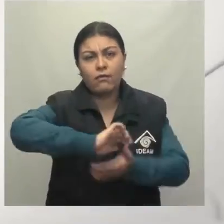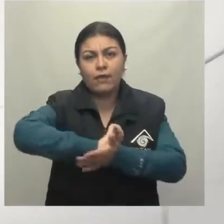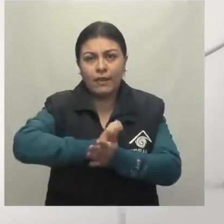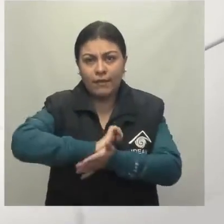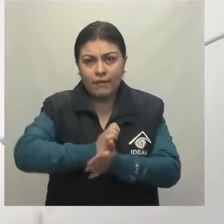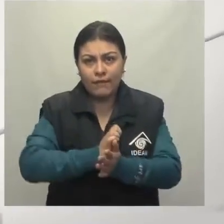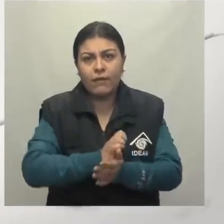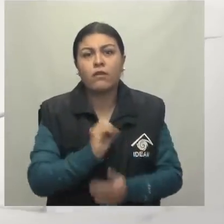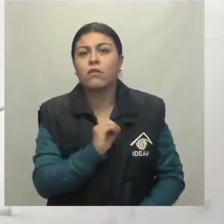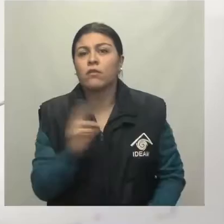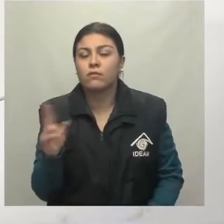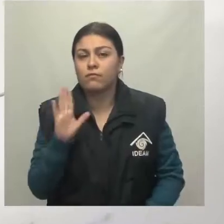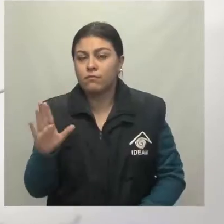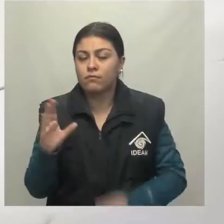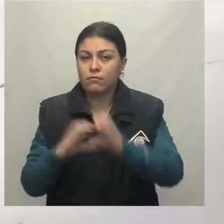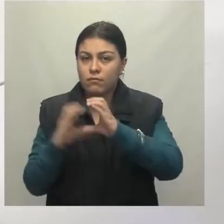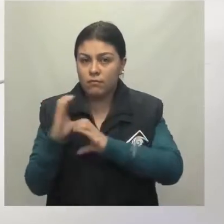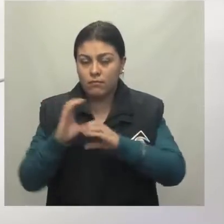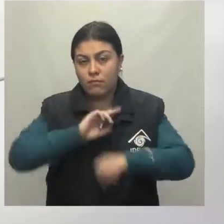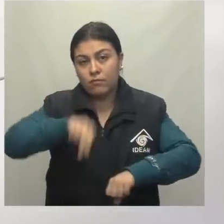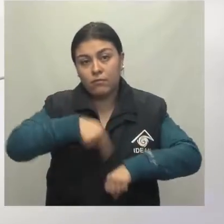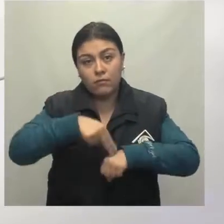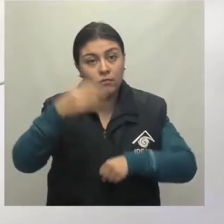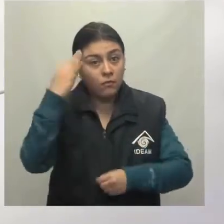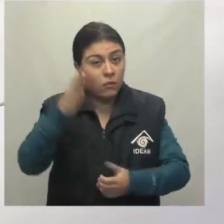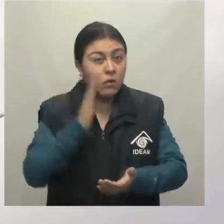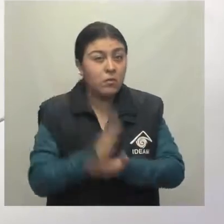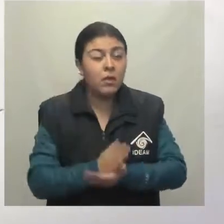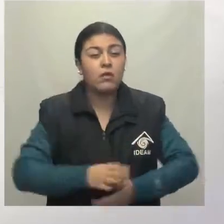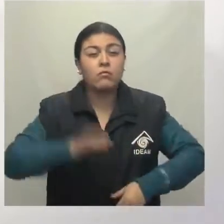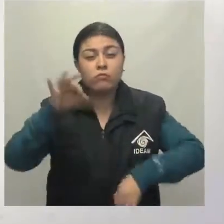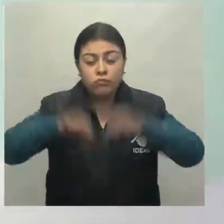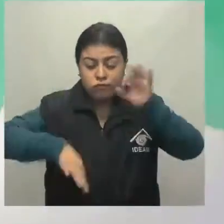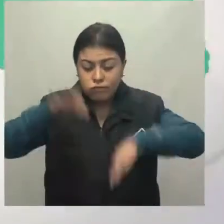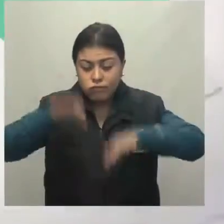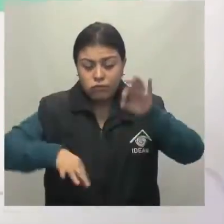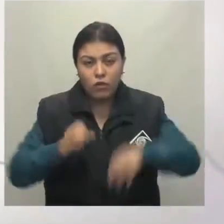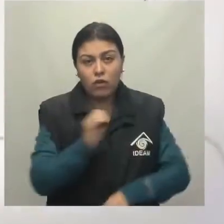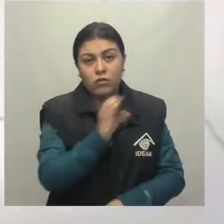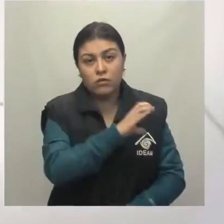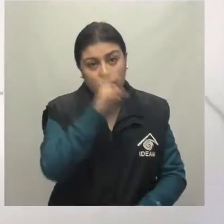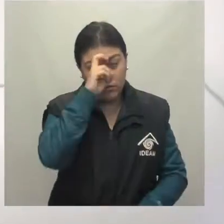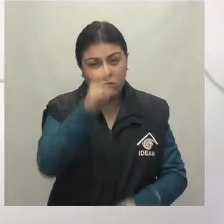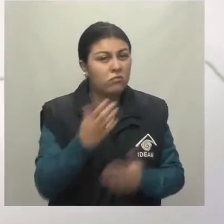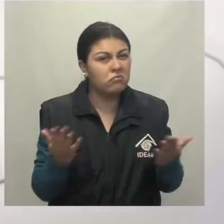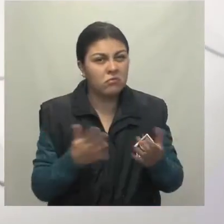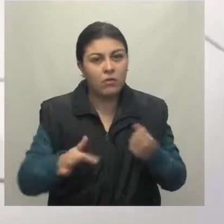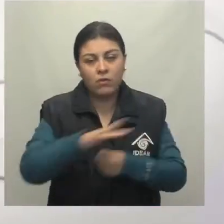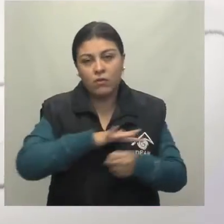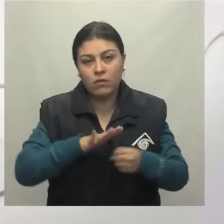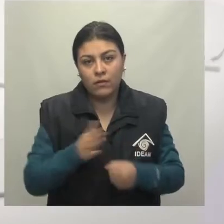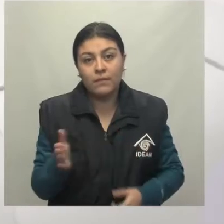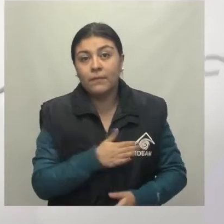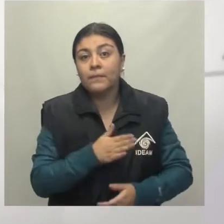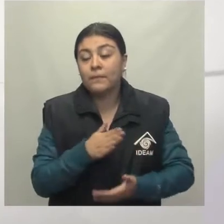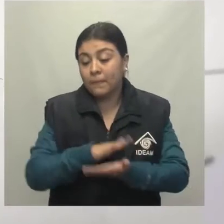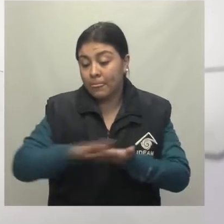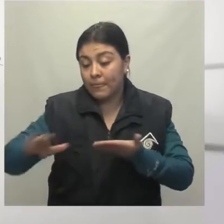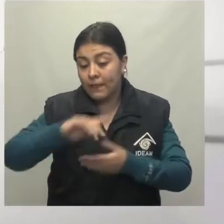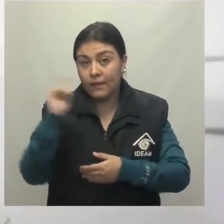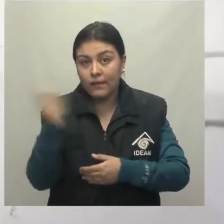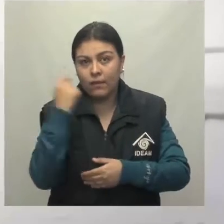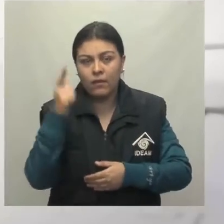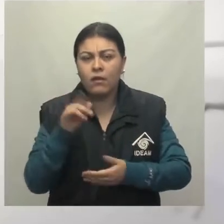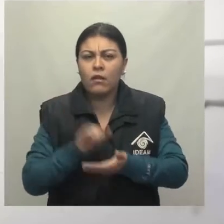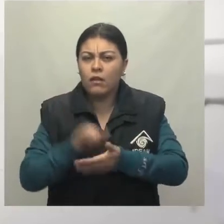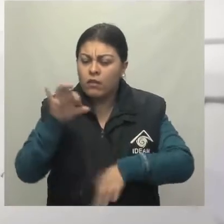del Valle, Cauca y Nariño Con posibles lloviznas en el occidente y norte de Cundinamarca A lo largo de los llanos orientales se esperan